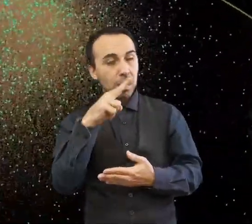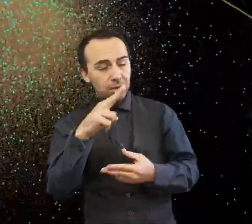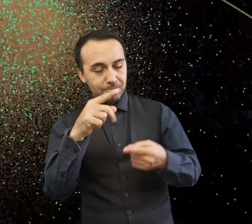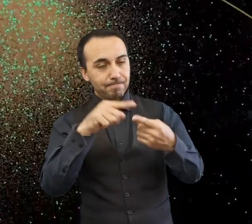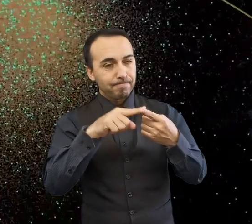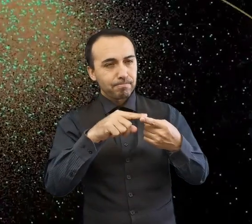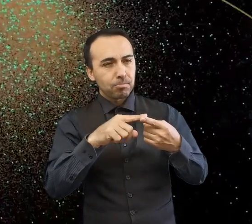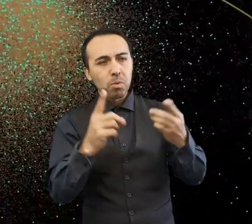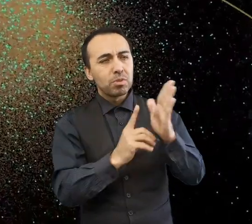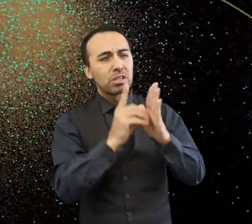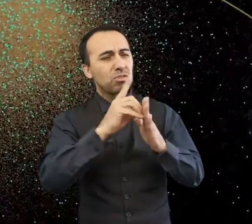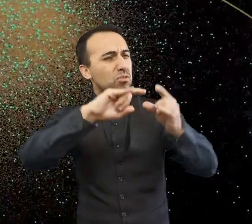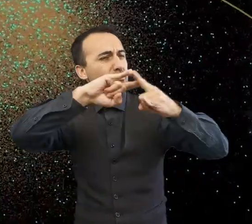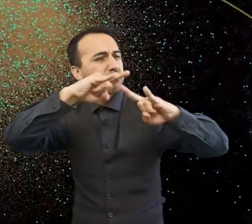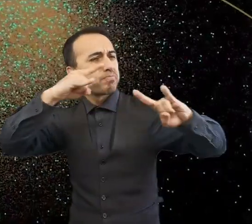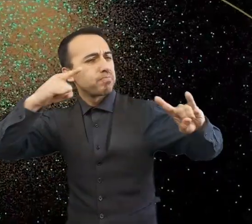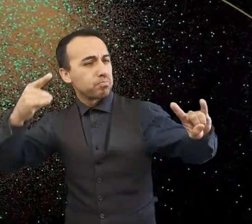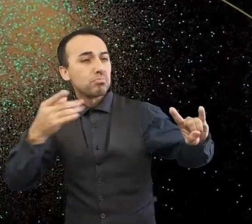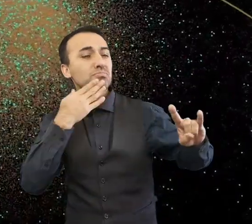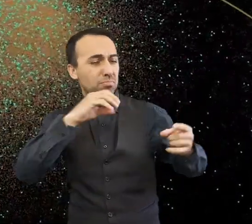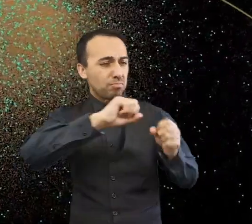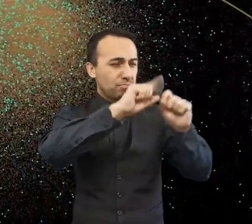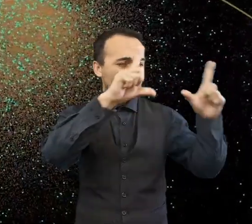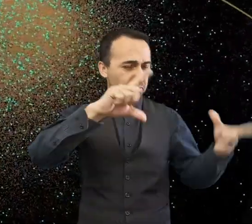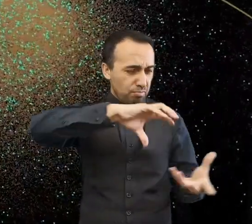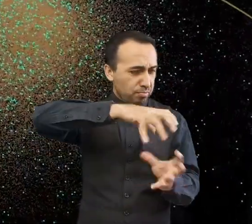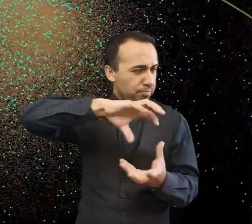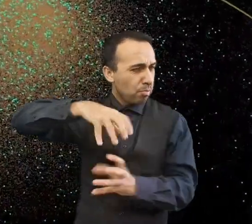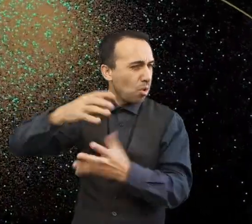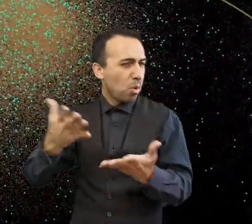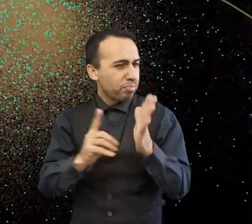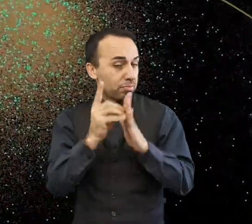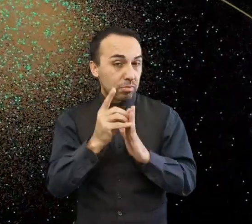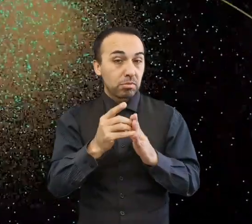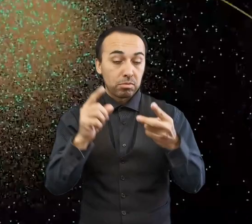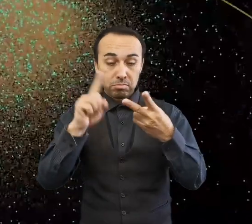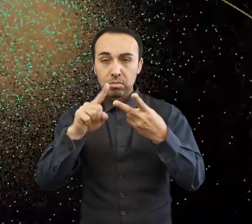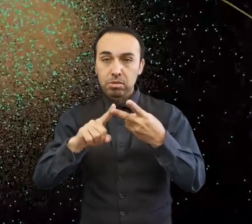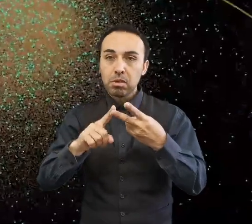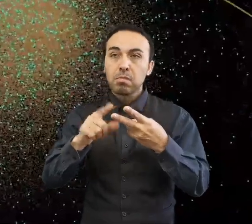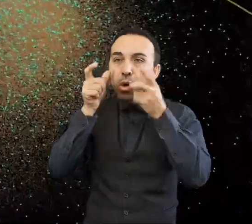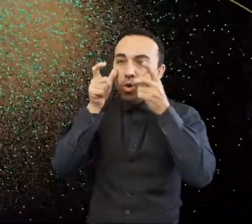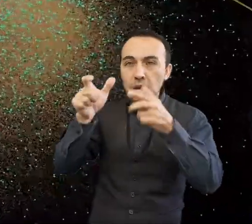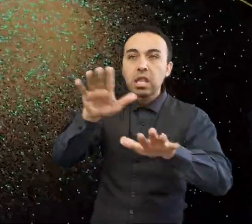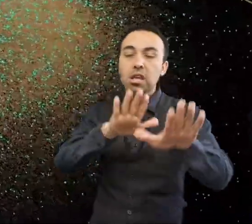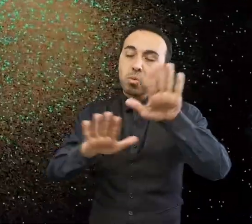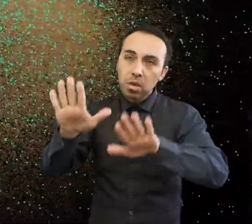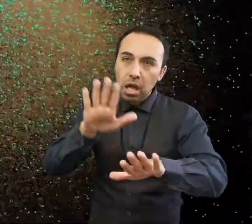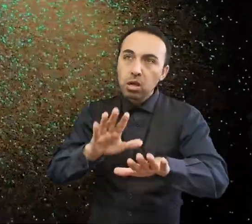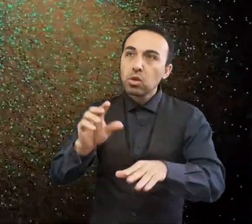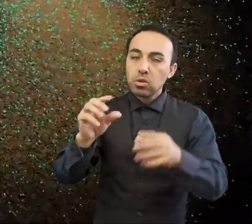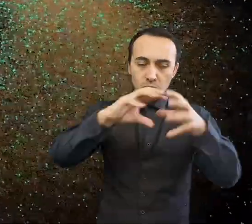Y la segunda, para evitar que uno de estos objetos impacte a la Tierra, lo que dependiendo del tamaño del asteroide podría